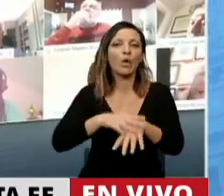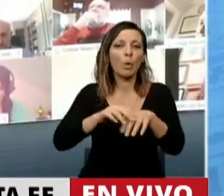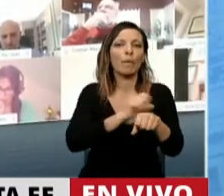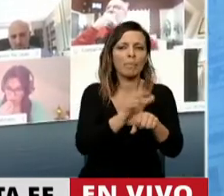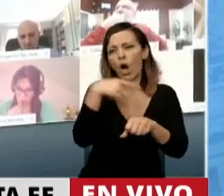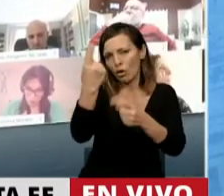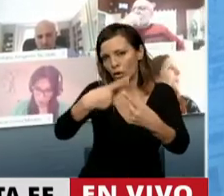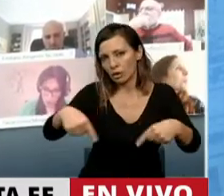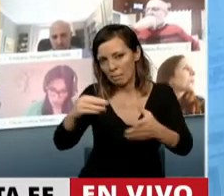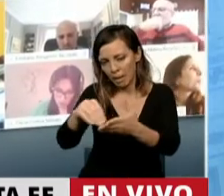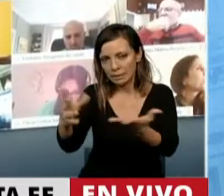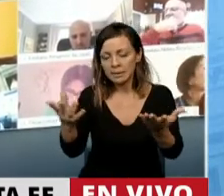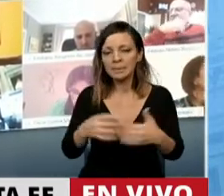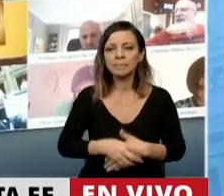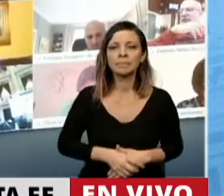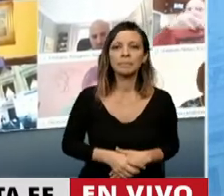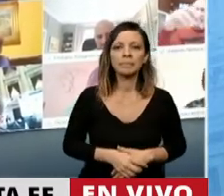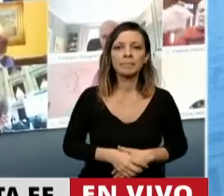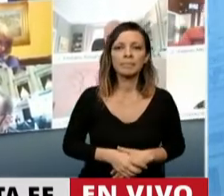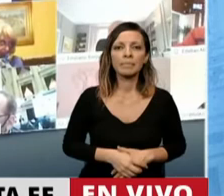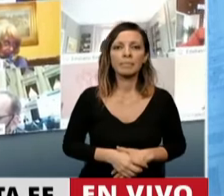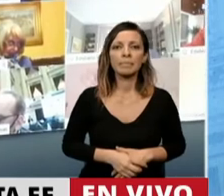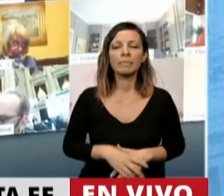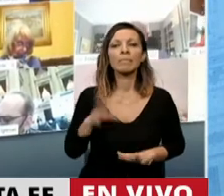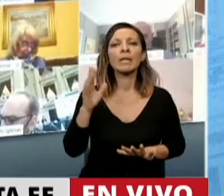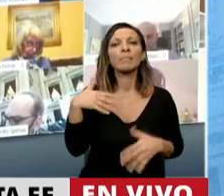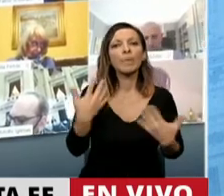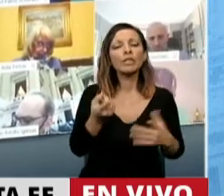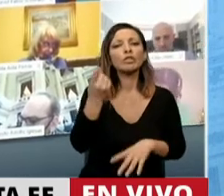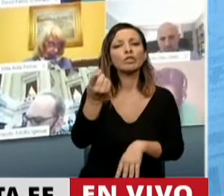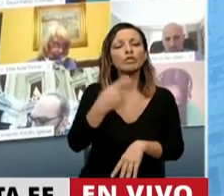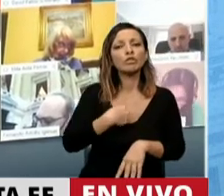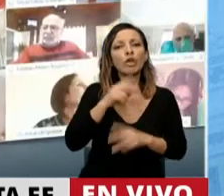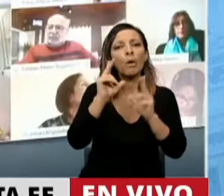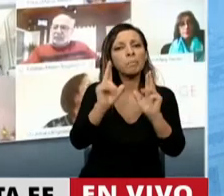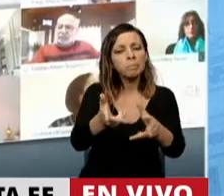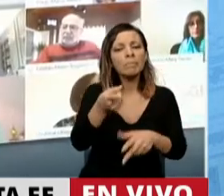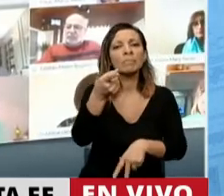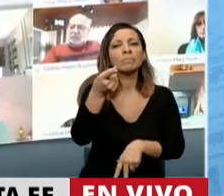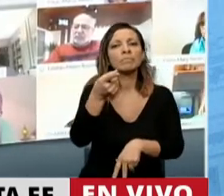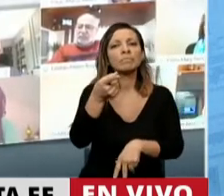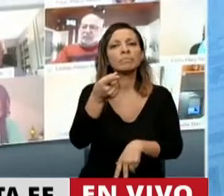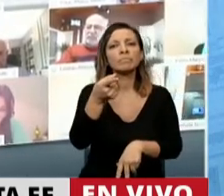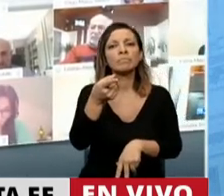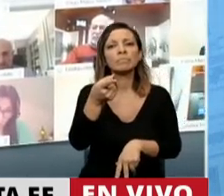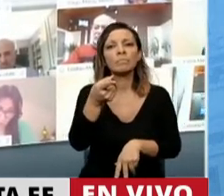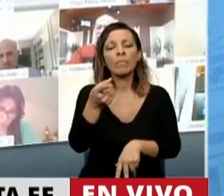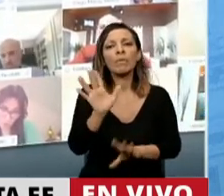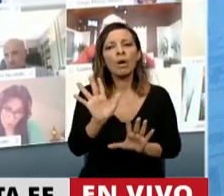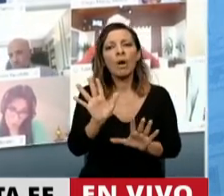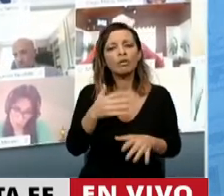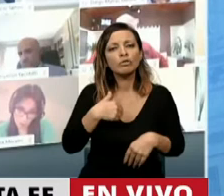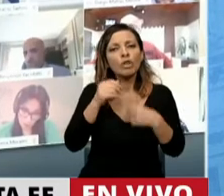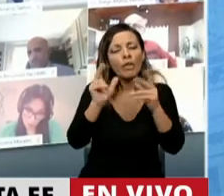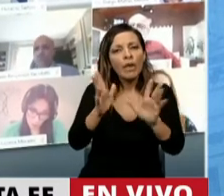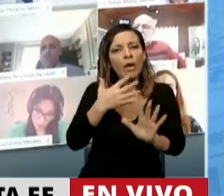de otras variables estructurales. Es por eso que yo digo y sostengo que tal vez el